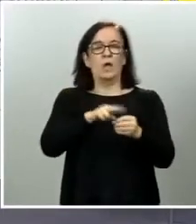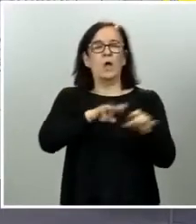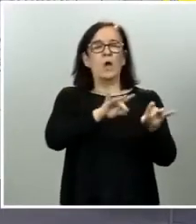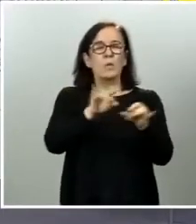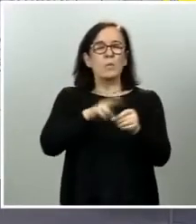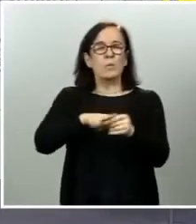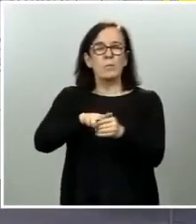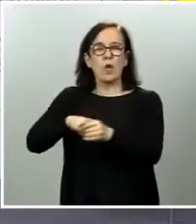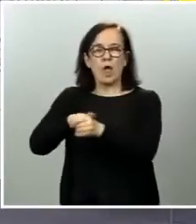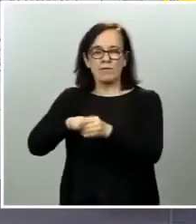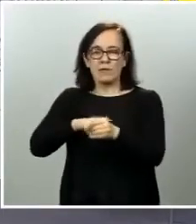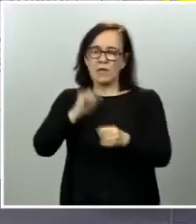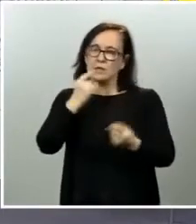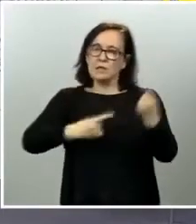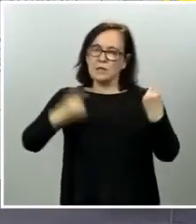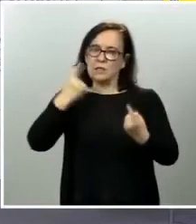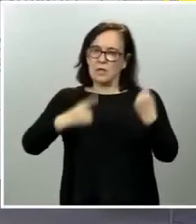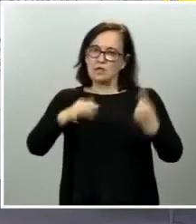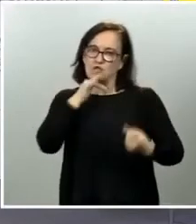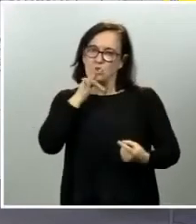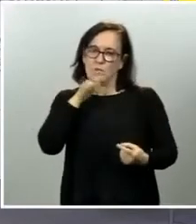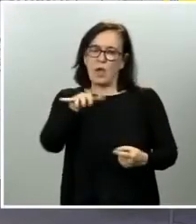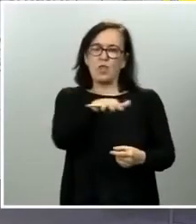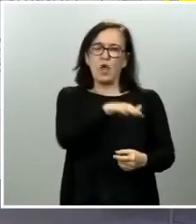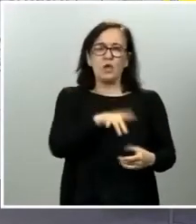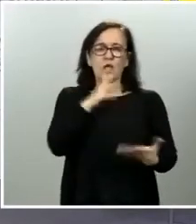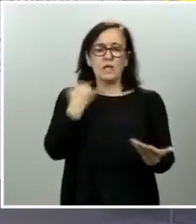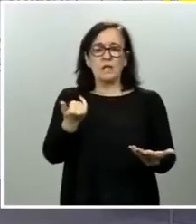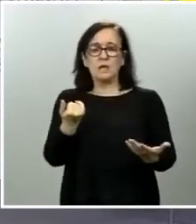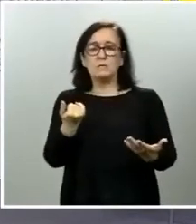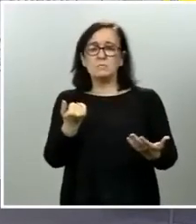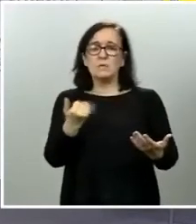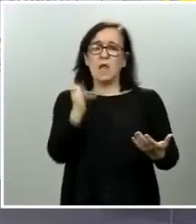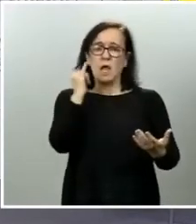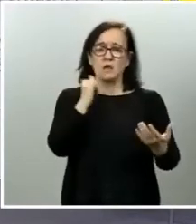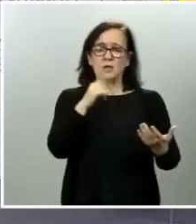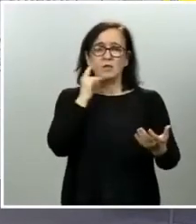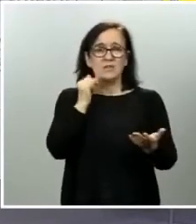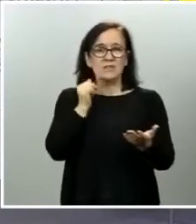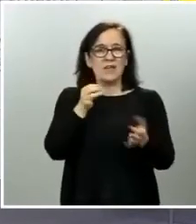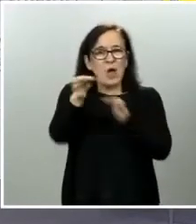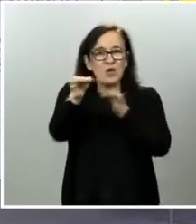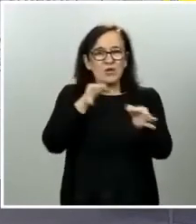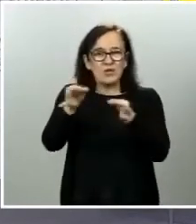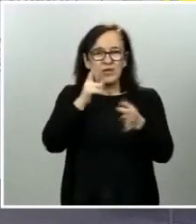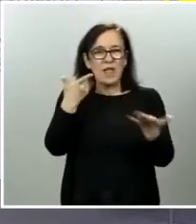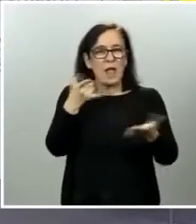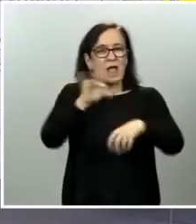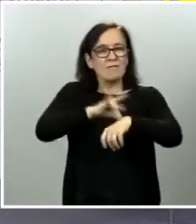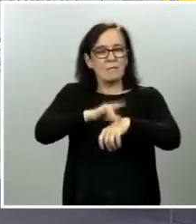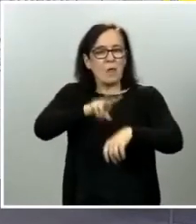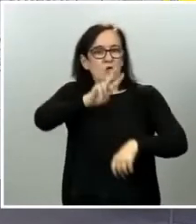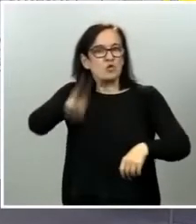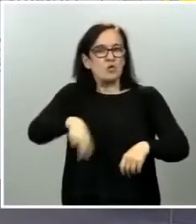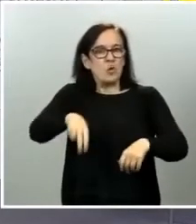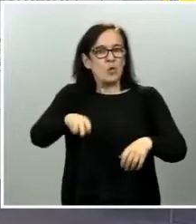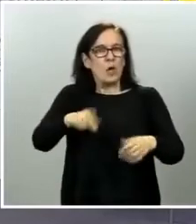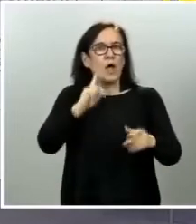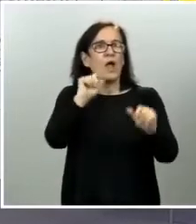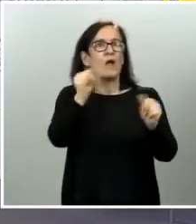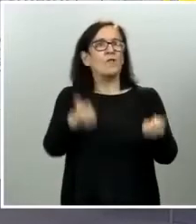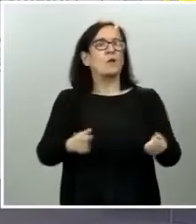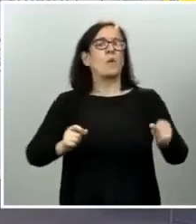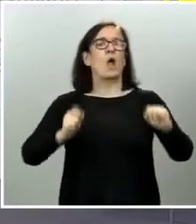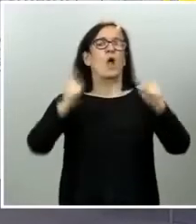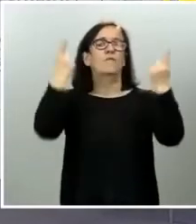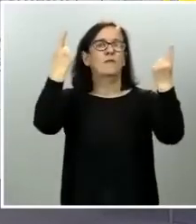con casos activos mientras que en otras zonas rurales de esas mismas provincias la enfermedad no ha llegado nunca al menos de forma oficial o confirmada